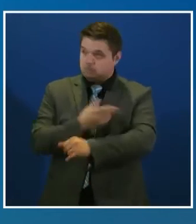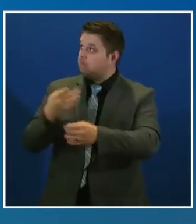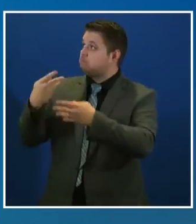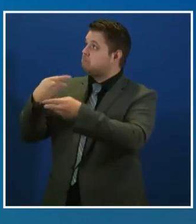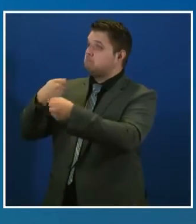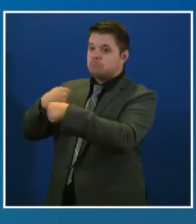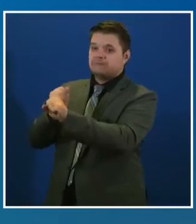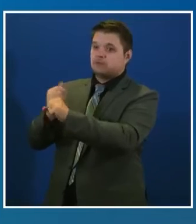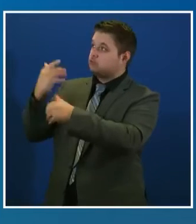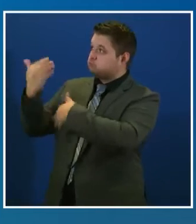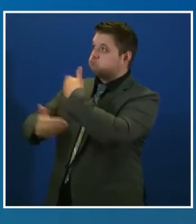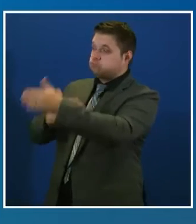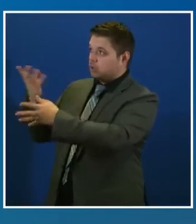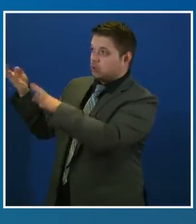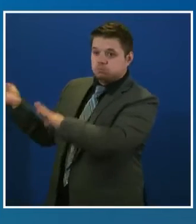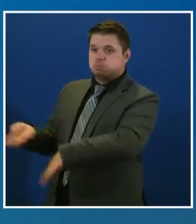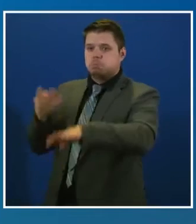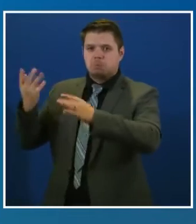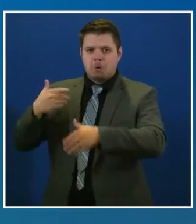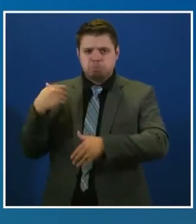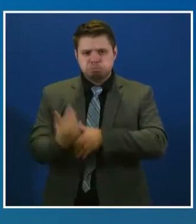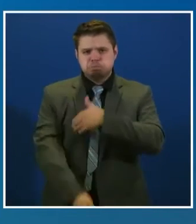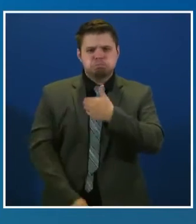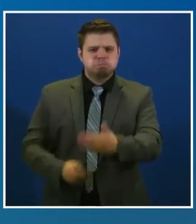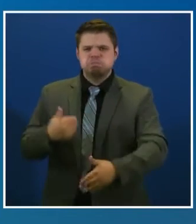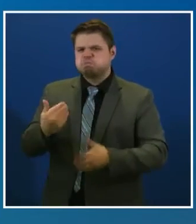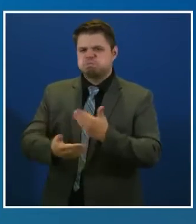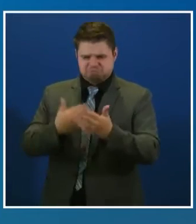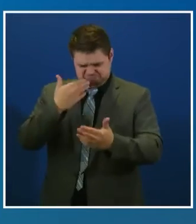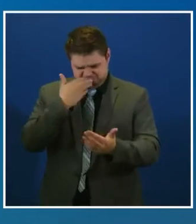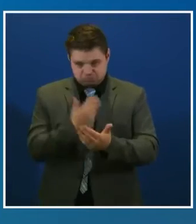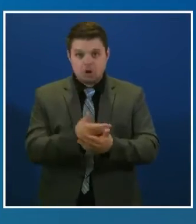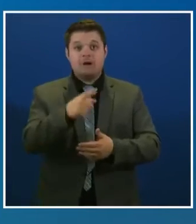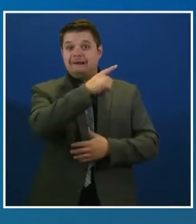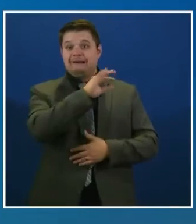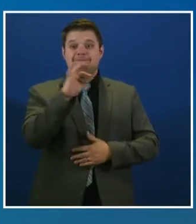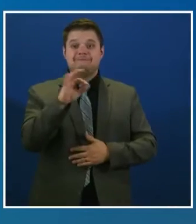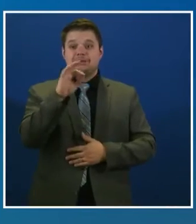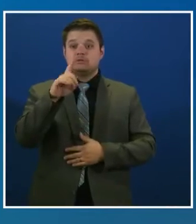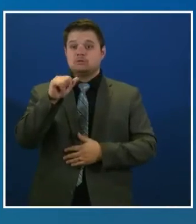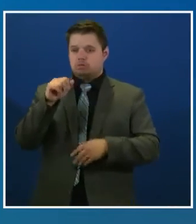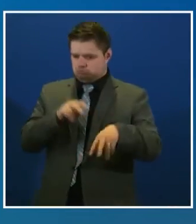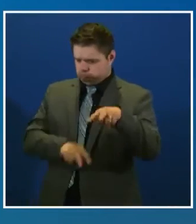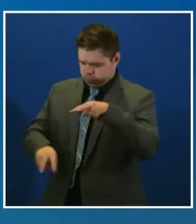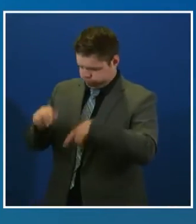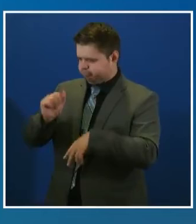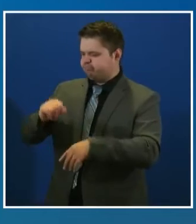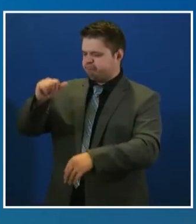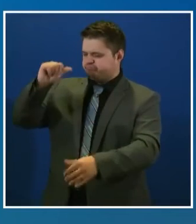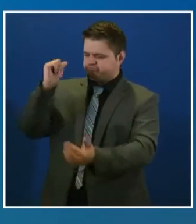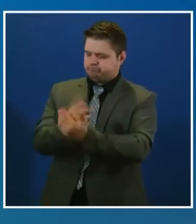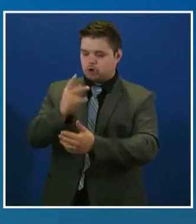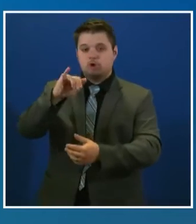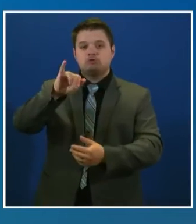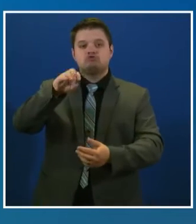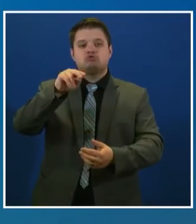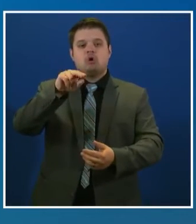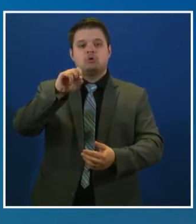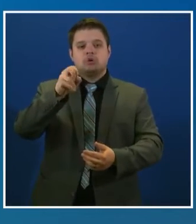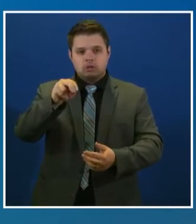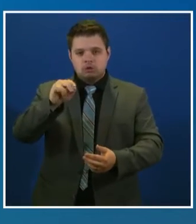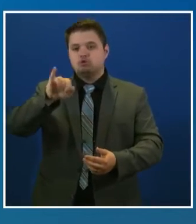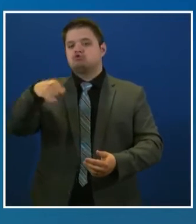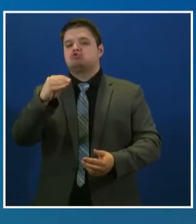eficaz. La vacuna de Johnson & Johnson solo requiere una dosis y se espera que aumente la disponibilidad de